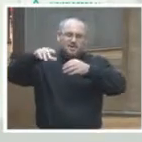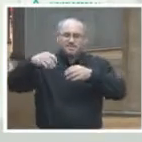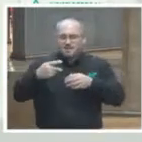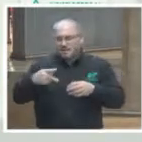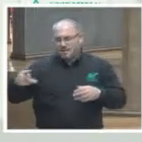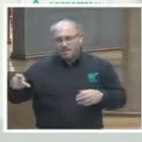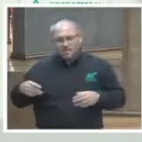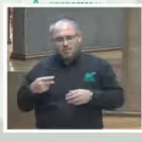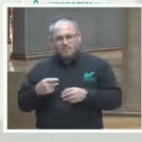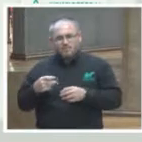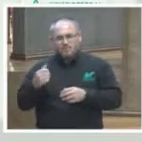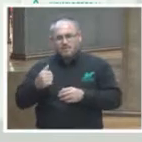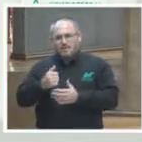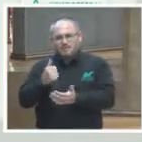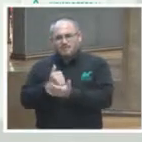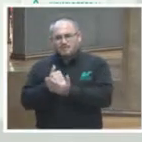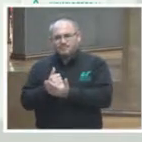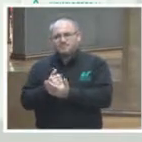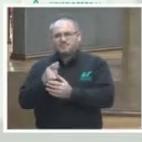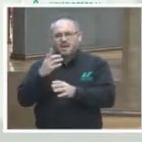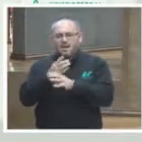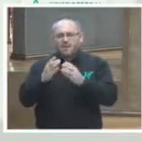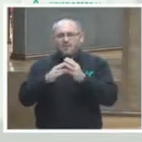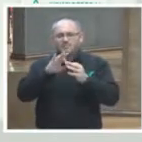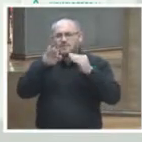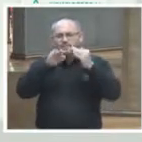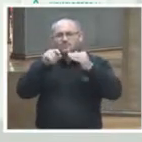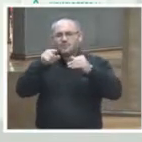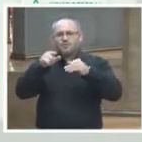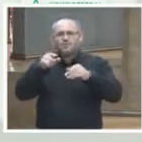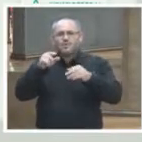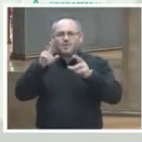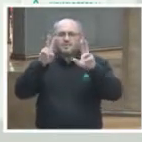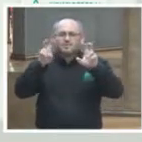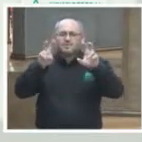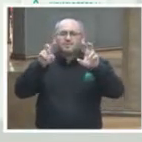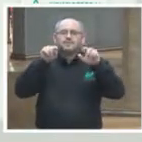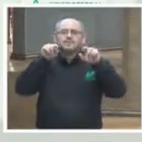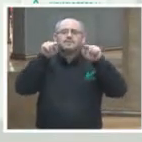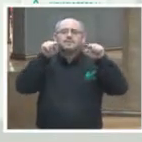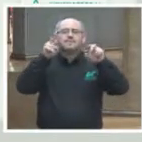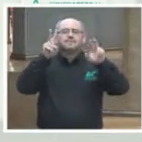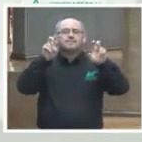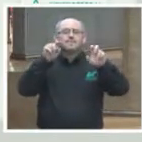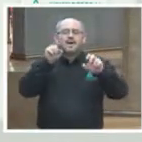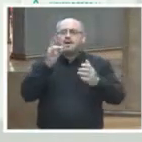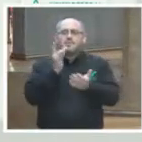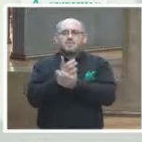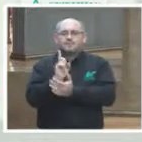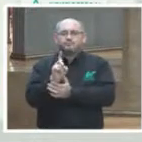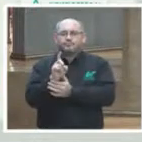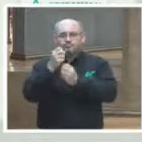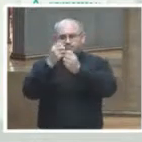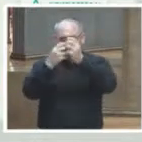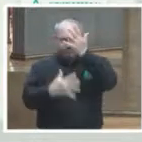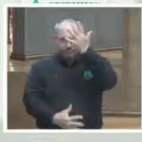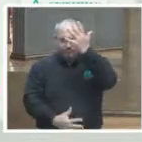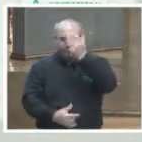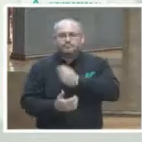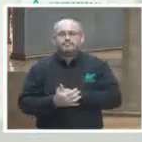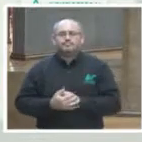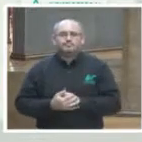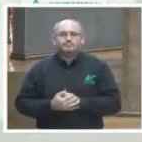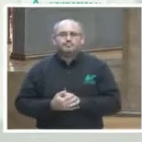acciones de inconstitucionalidad todo en materia de género todo con un solo botón todo esto